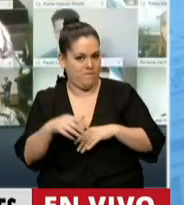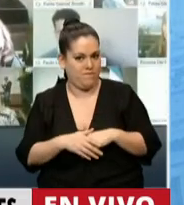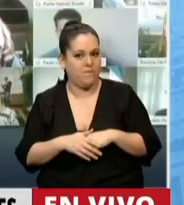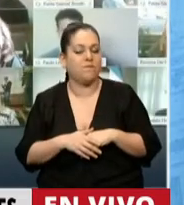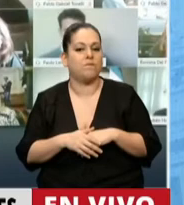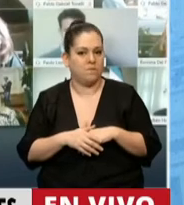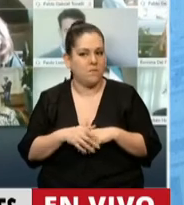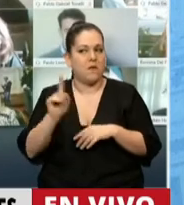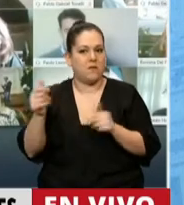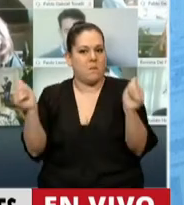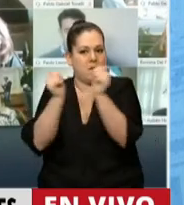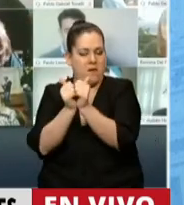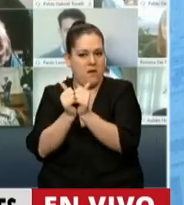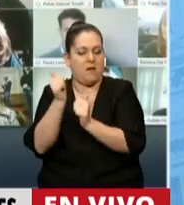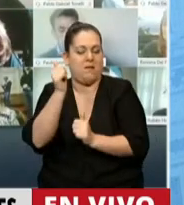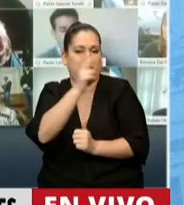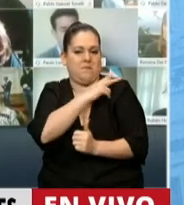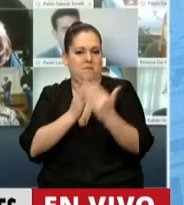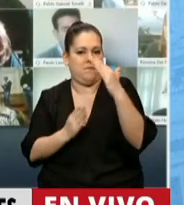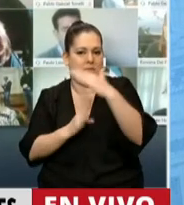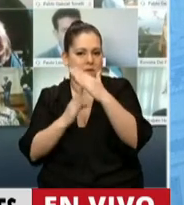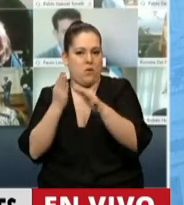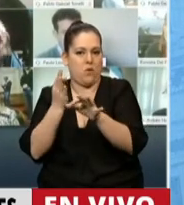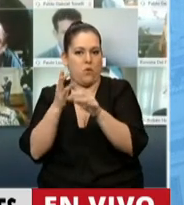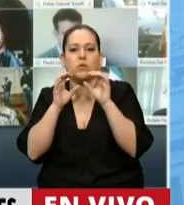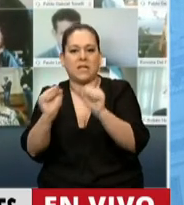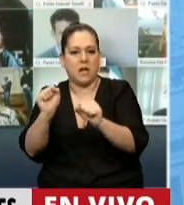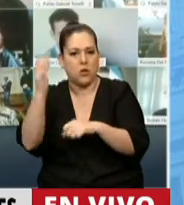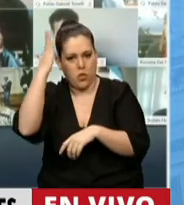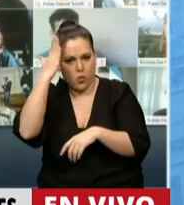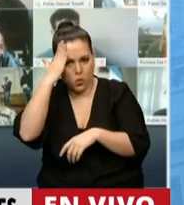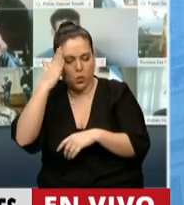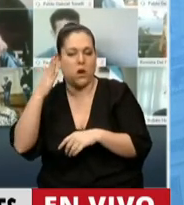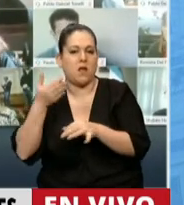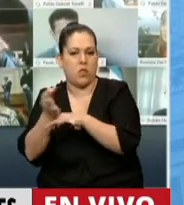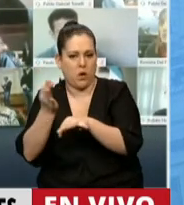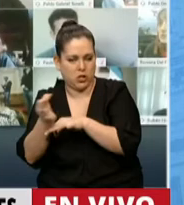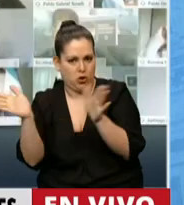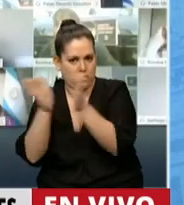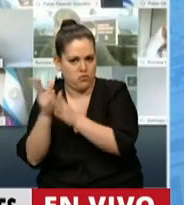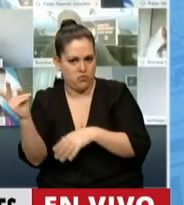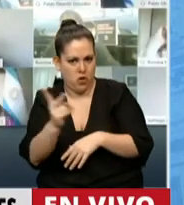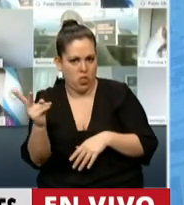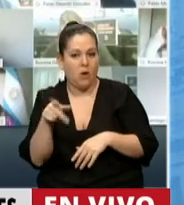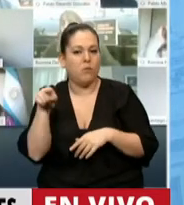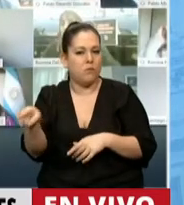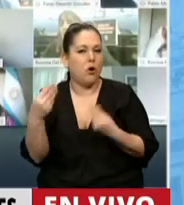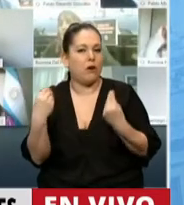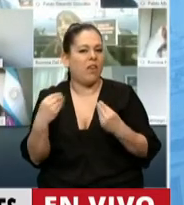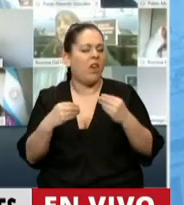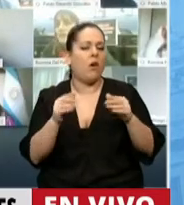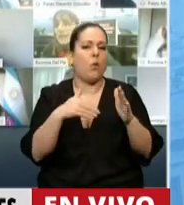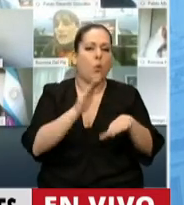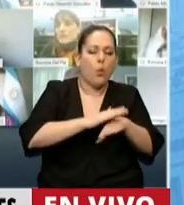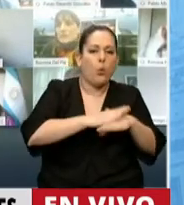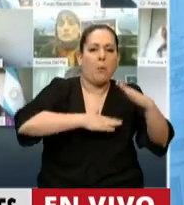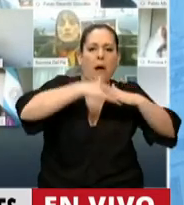de Cultura y Educación. No era una casualidad porque la situación de gravedad de la infraestructura escolar